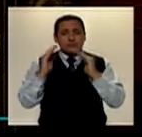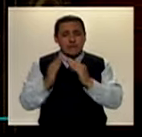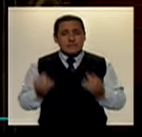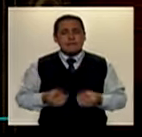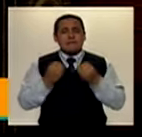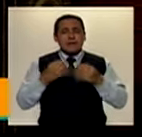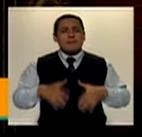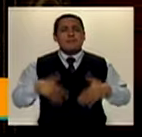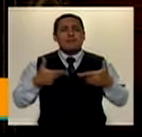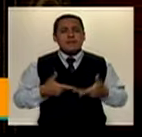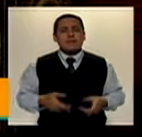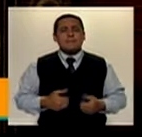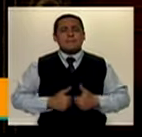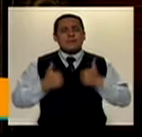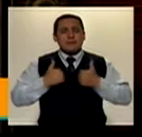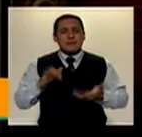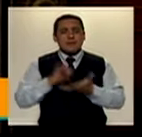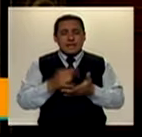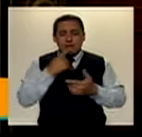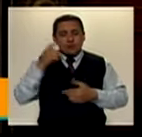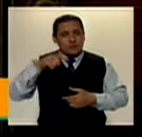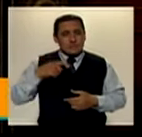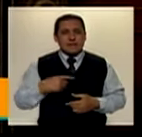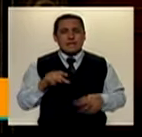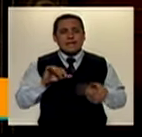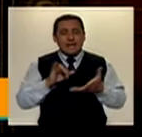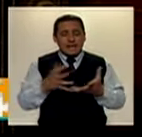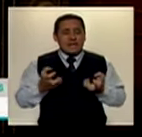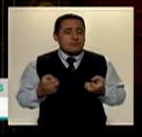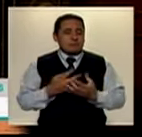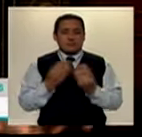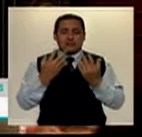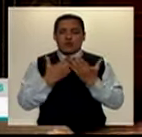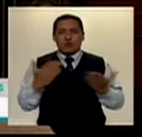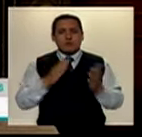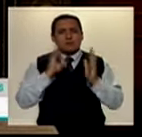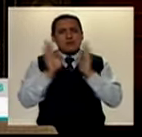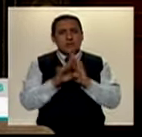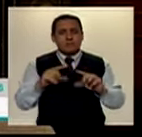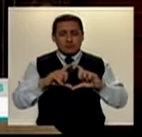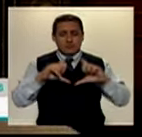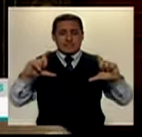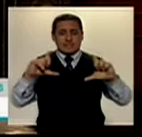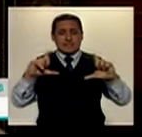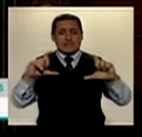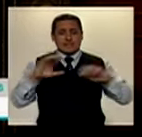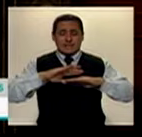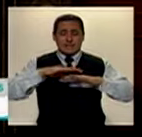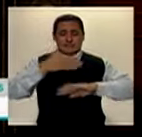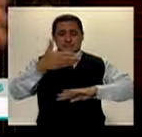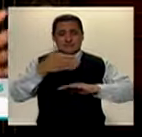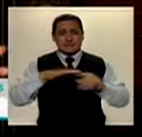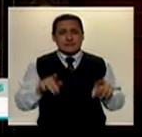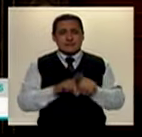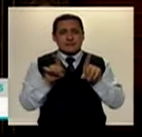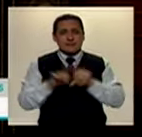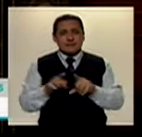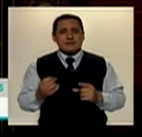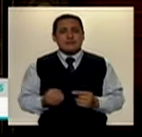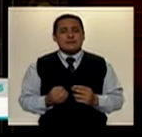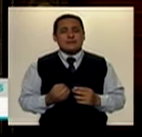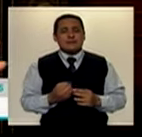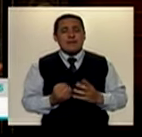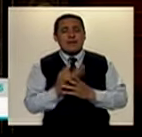para poder vivir con más dignidad que es lo que nosotros queremos. Nos hacen maravillas. Por ejemplo, unas tarjetas dibujadas, unas